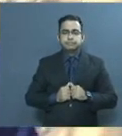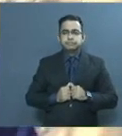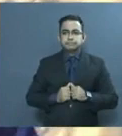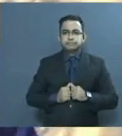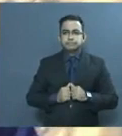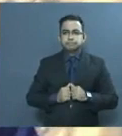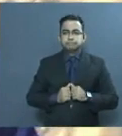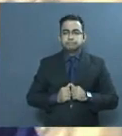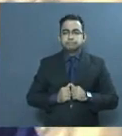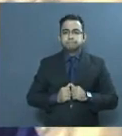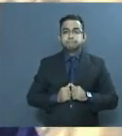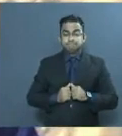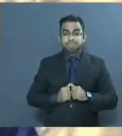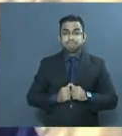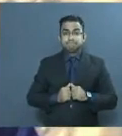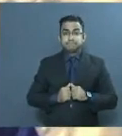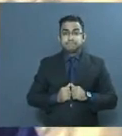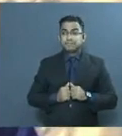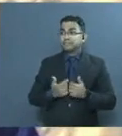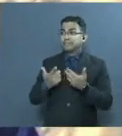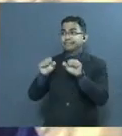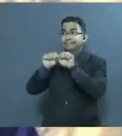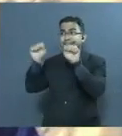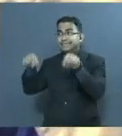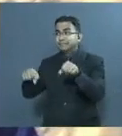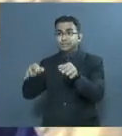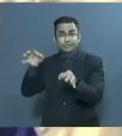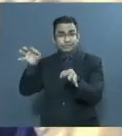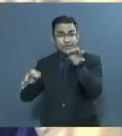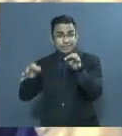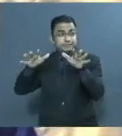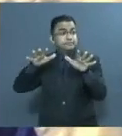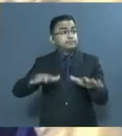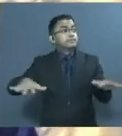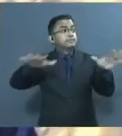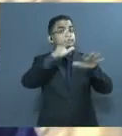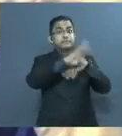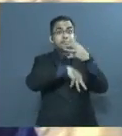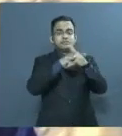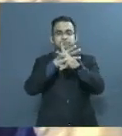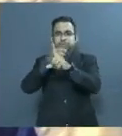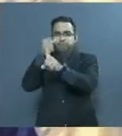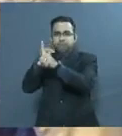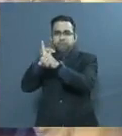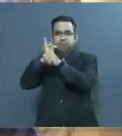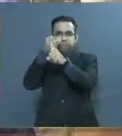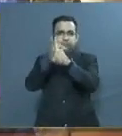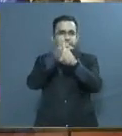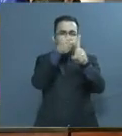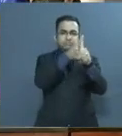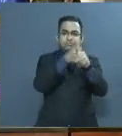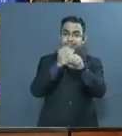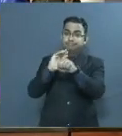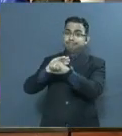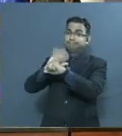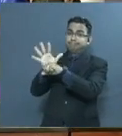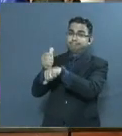Los sistemas de justicia en todo el mundo han sido golpeados por la pandemia.